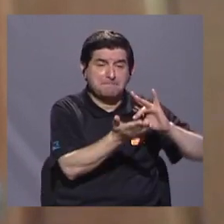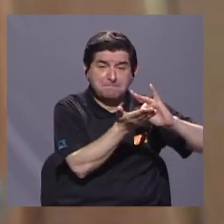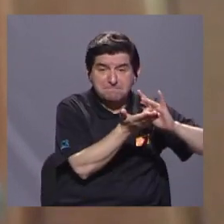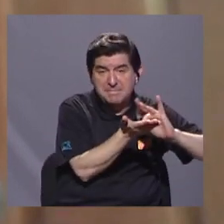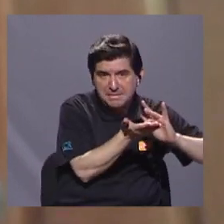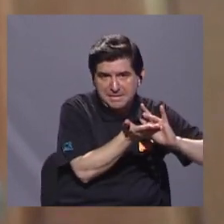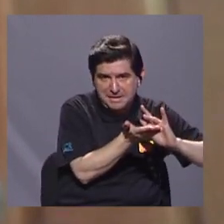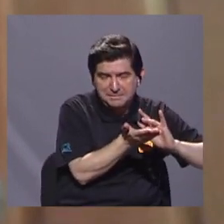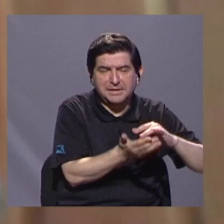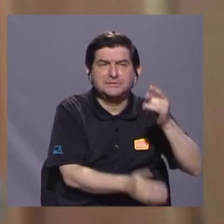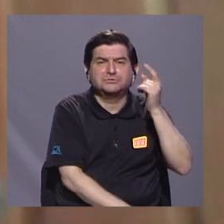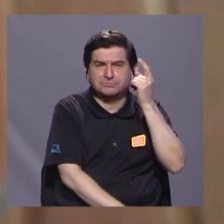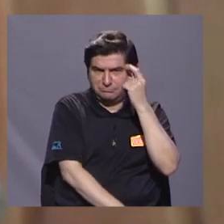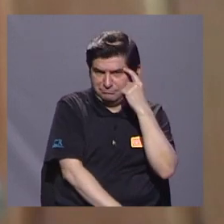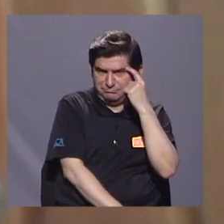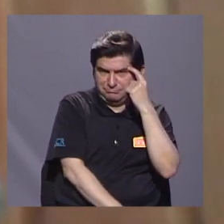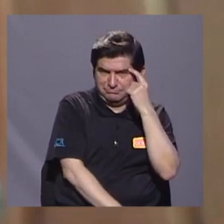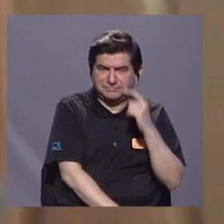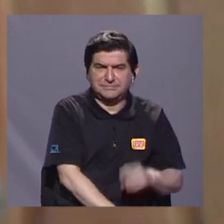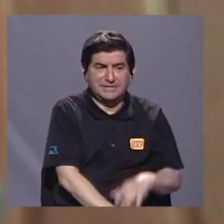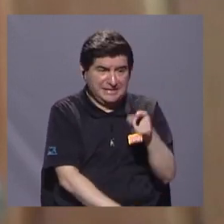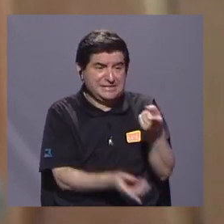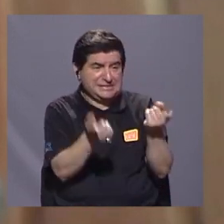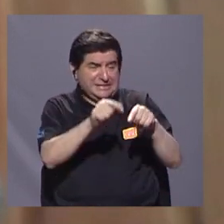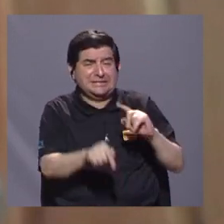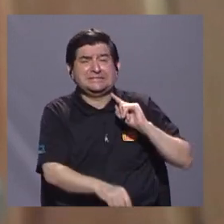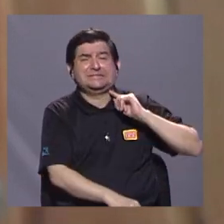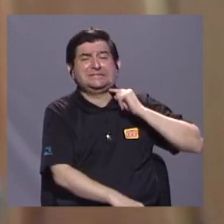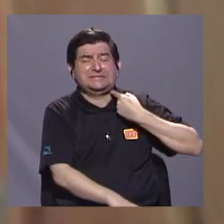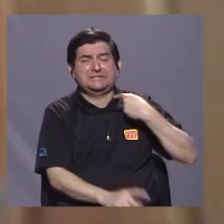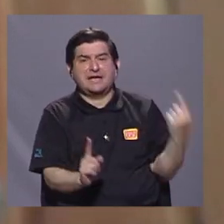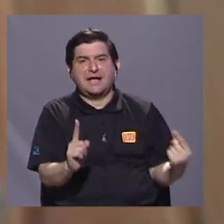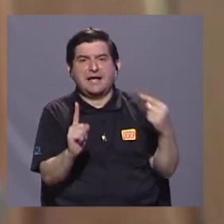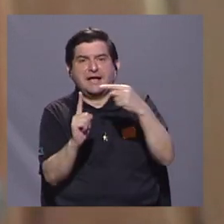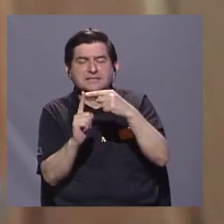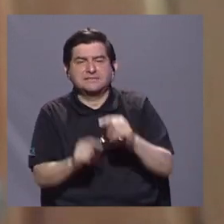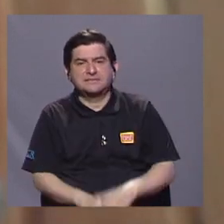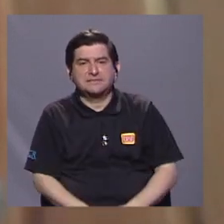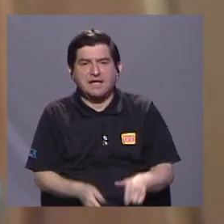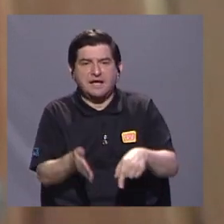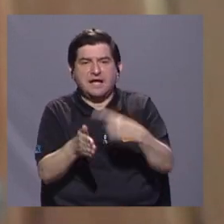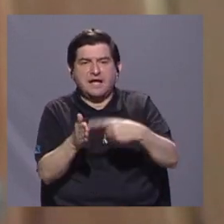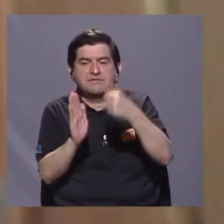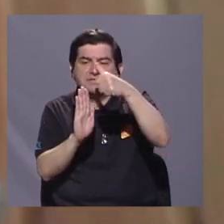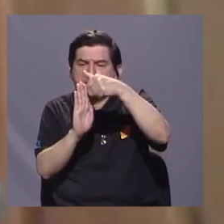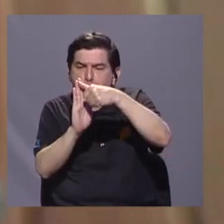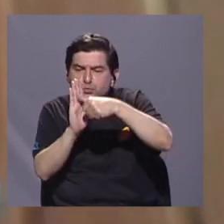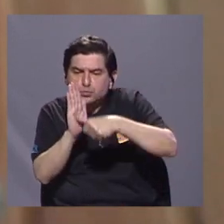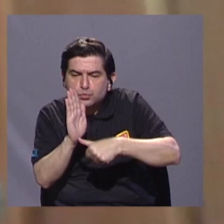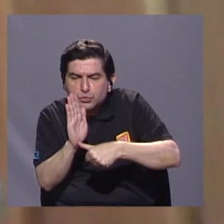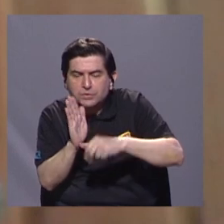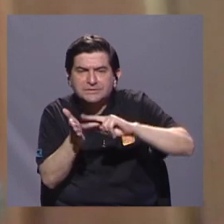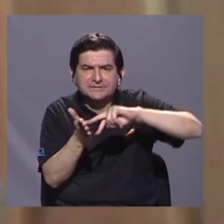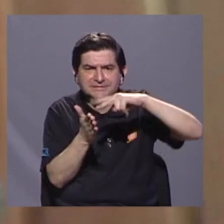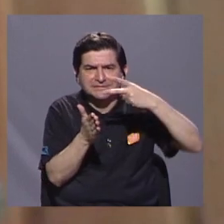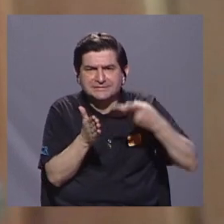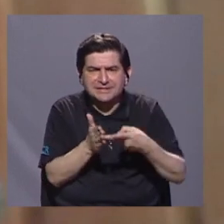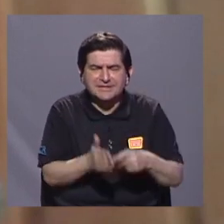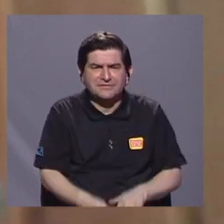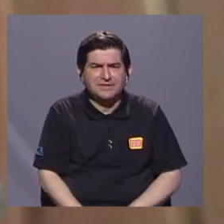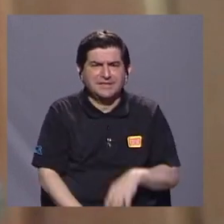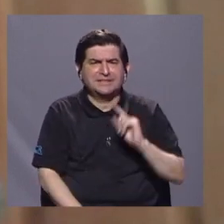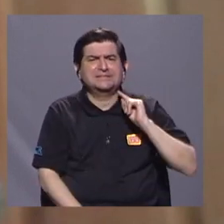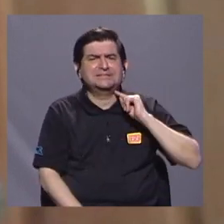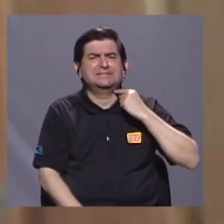que son caros hasta operaciones que también pues conllevan a un costo